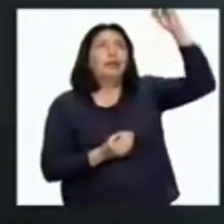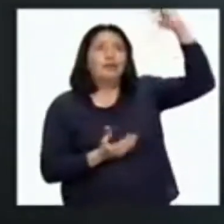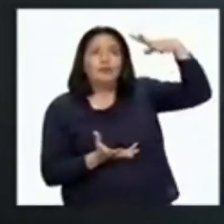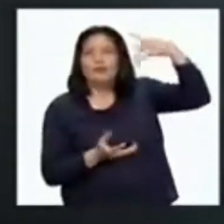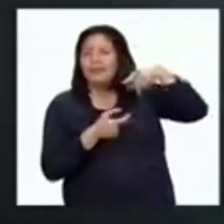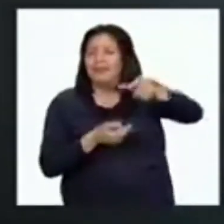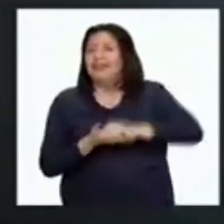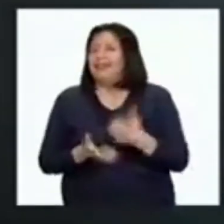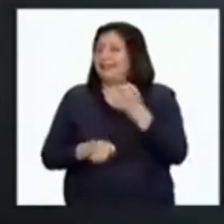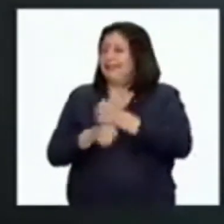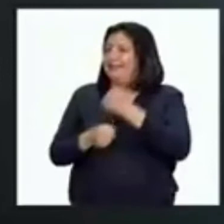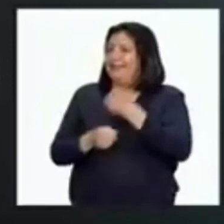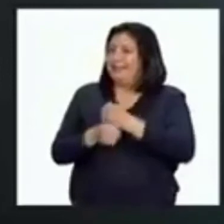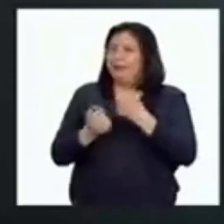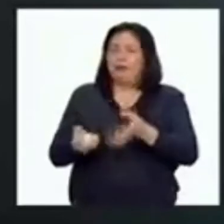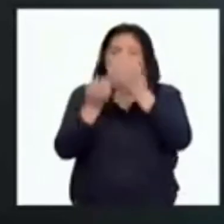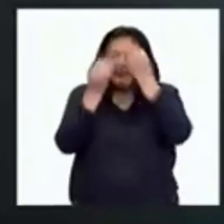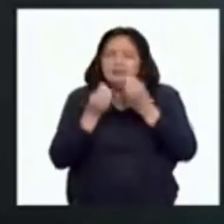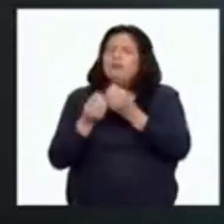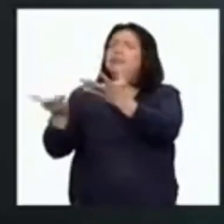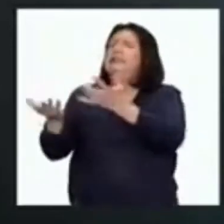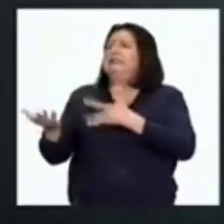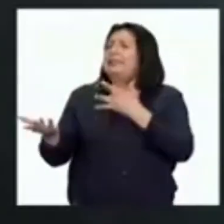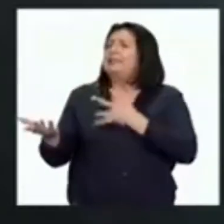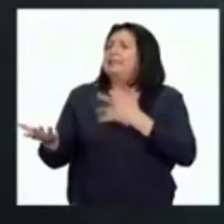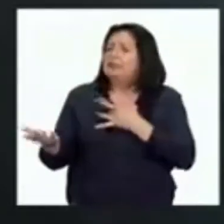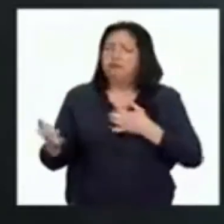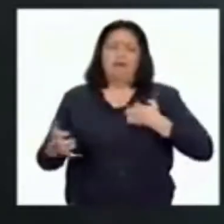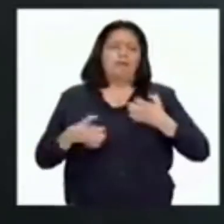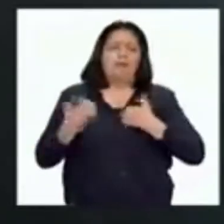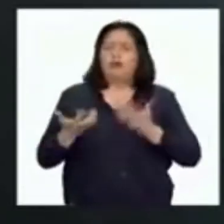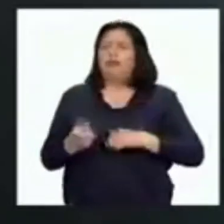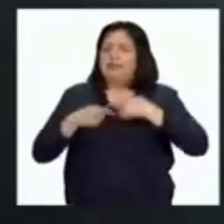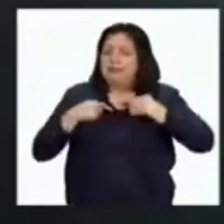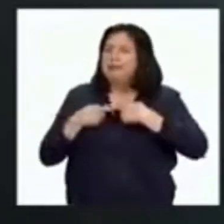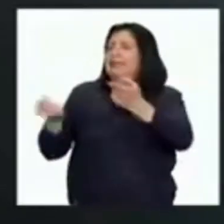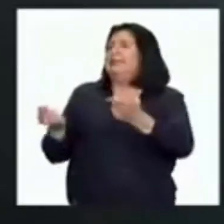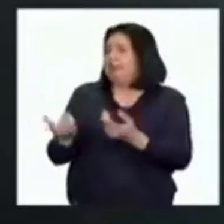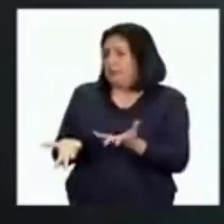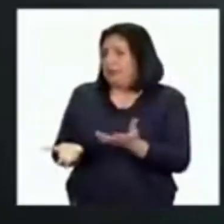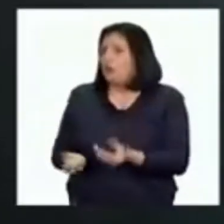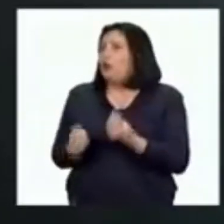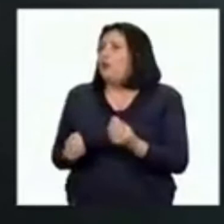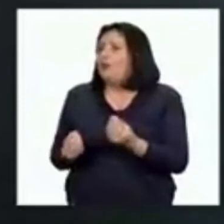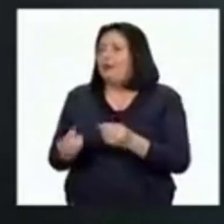trabajo de un fotógrafo es comunicar sentimientos, emociones y mensajes a través de las imágenes. Hay